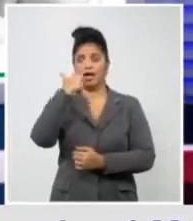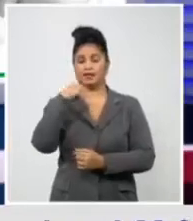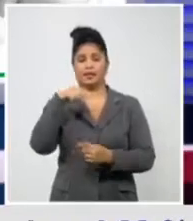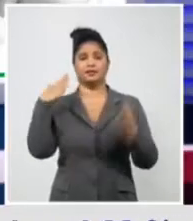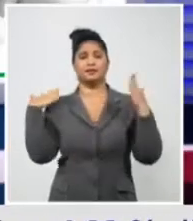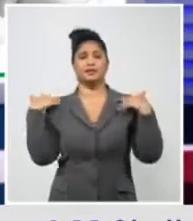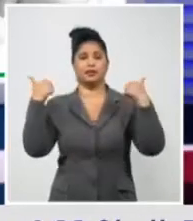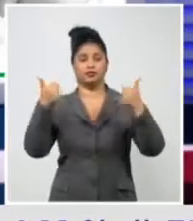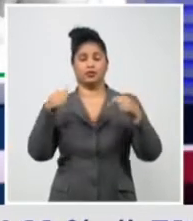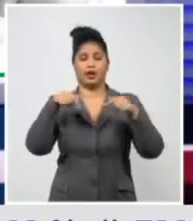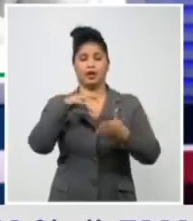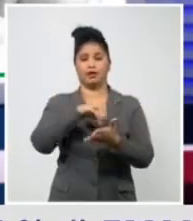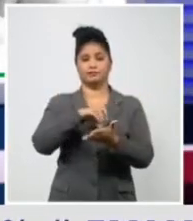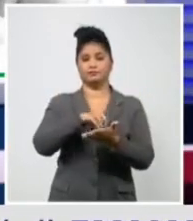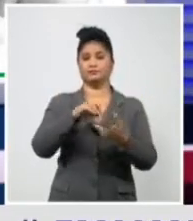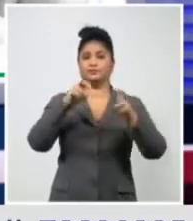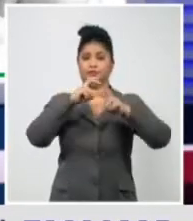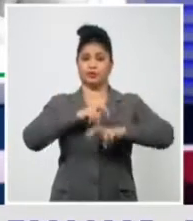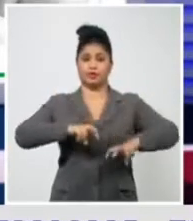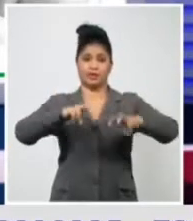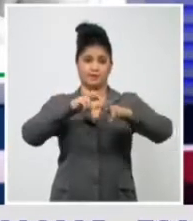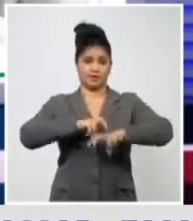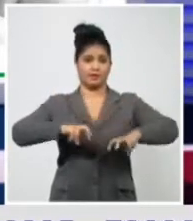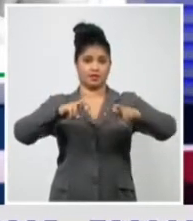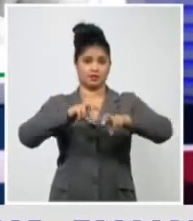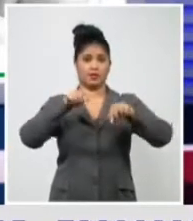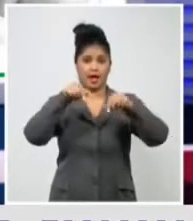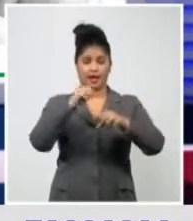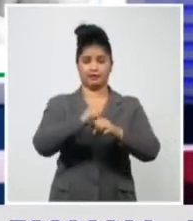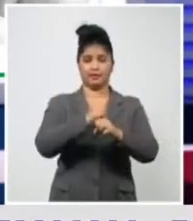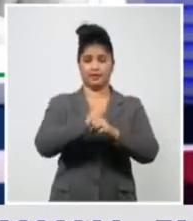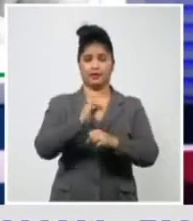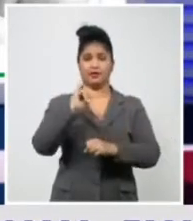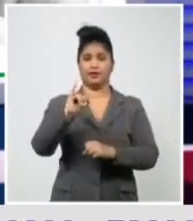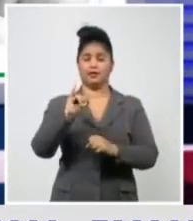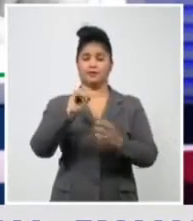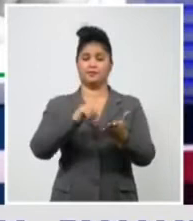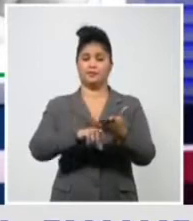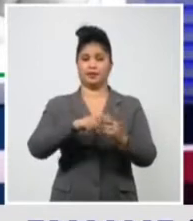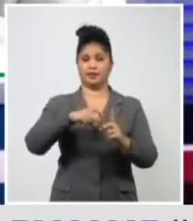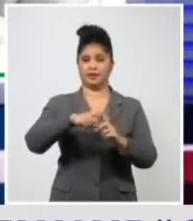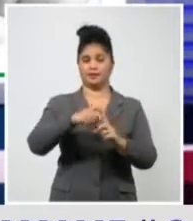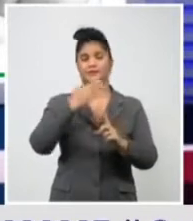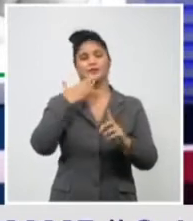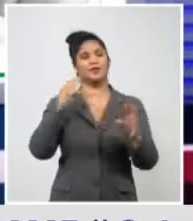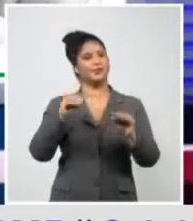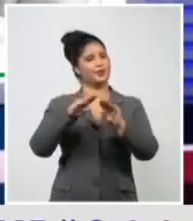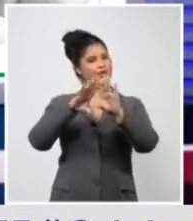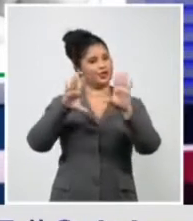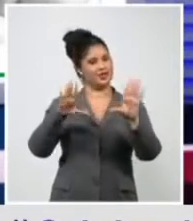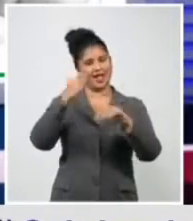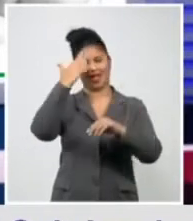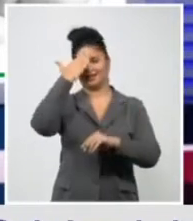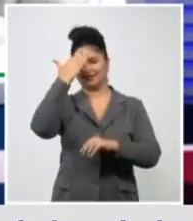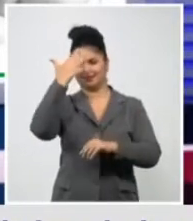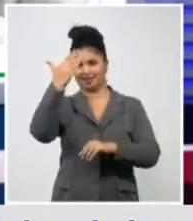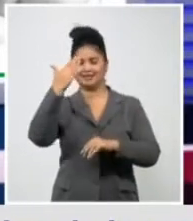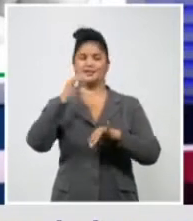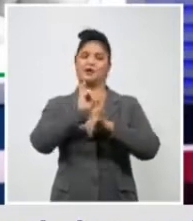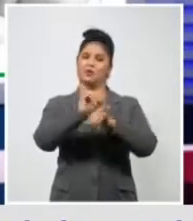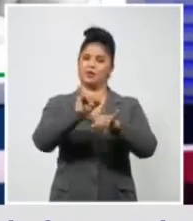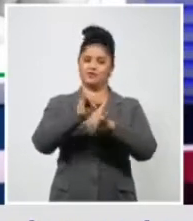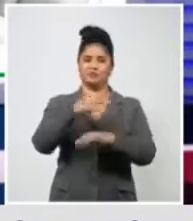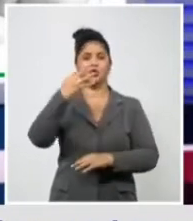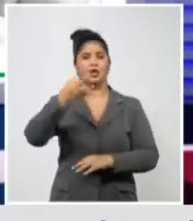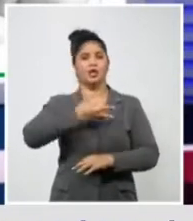...diagnóstico y referencia del Instituto de Medicina Tropical Pedro Curi. Muy buenos días, doctora. Cuéntenos de qué